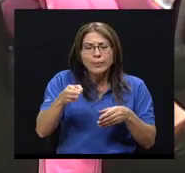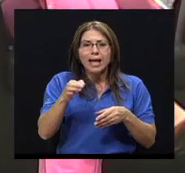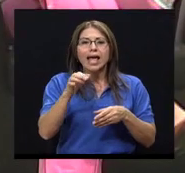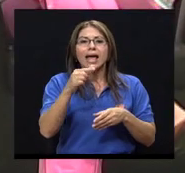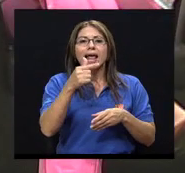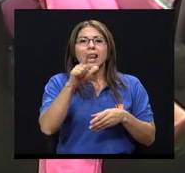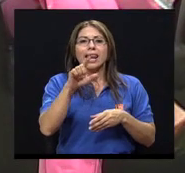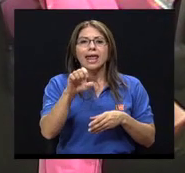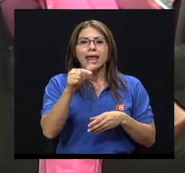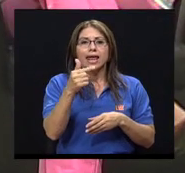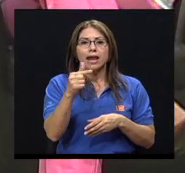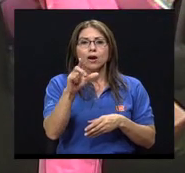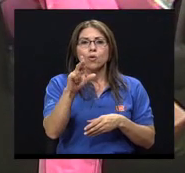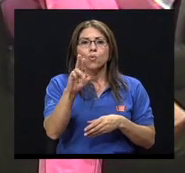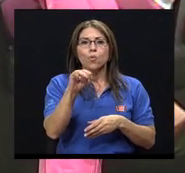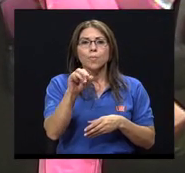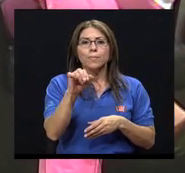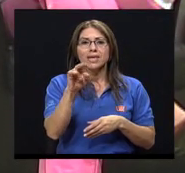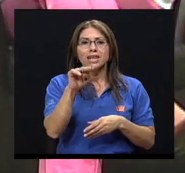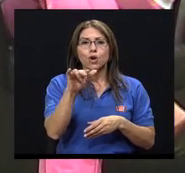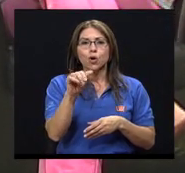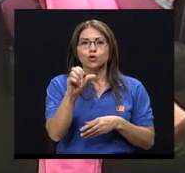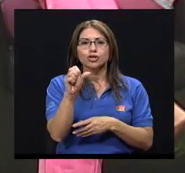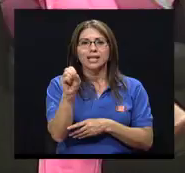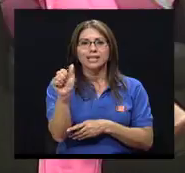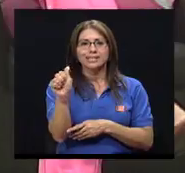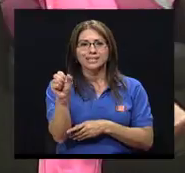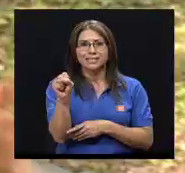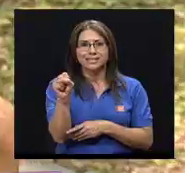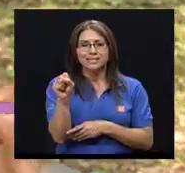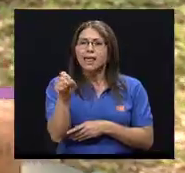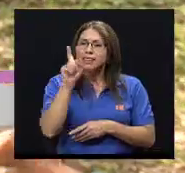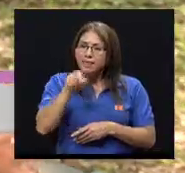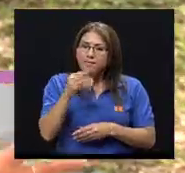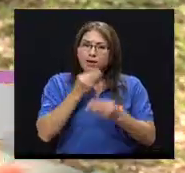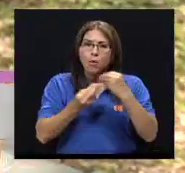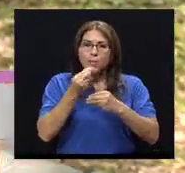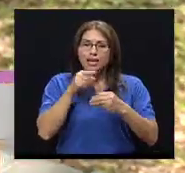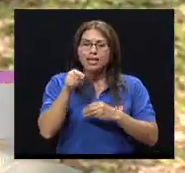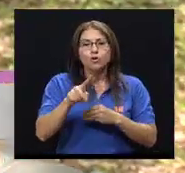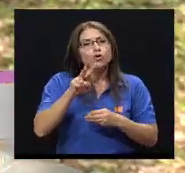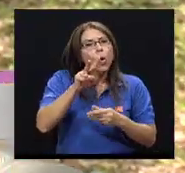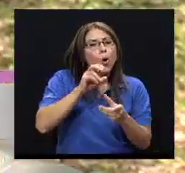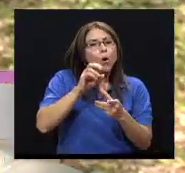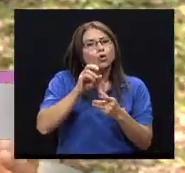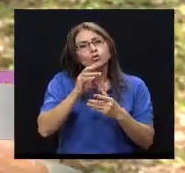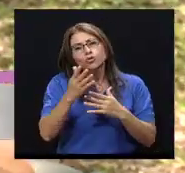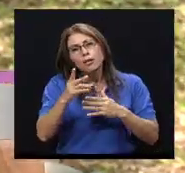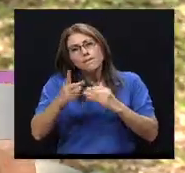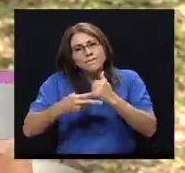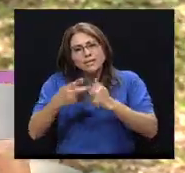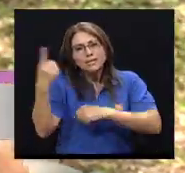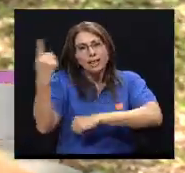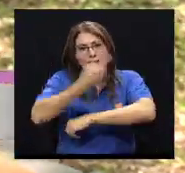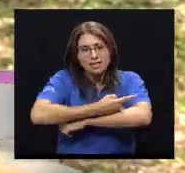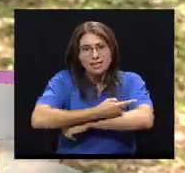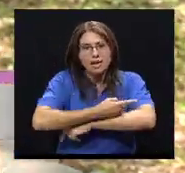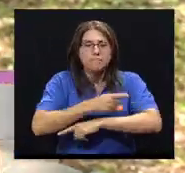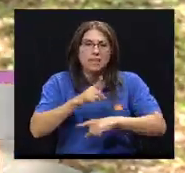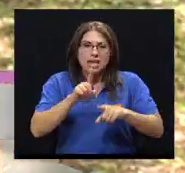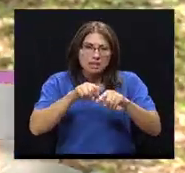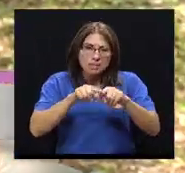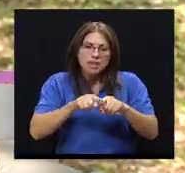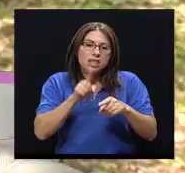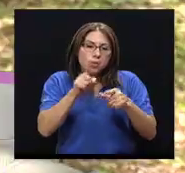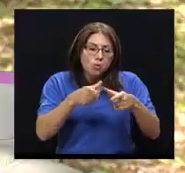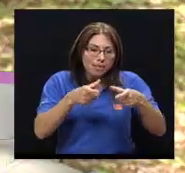Dos veces al día por lo menos. La recomendación es por lo menos una taza. Pues ya las recomendaciones personalizadas se hacen cuando ya uno tiene la posibilidad de tratar con